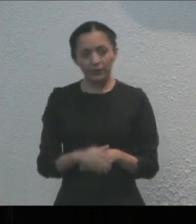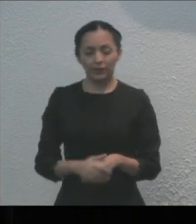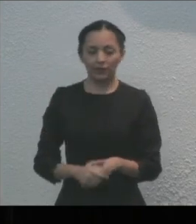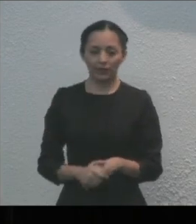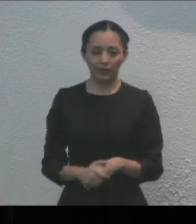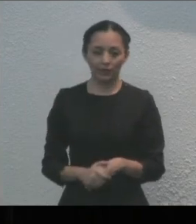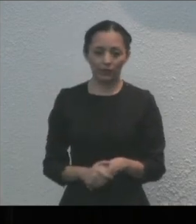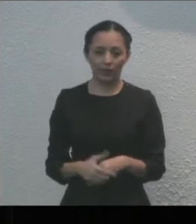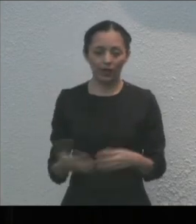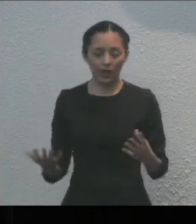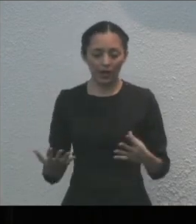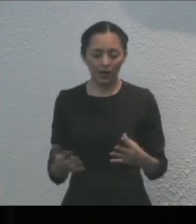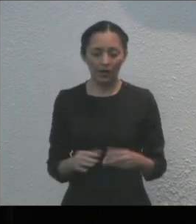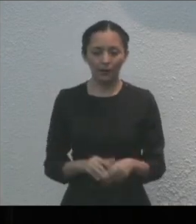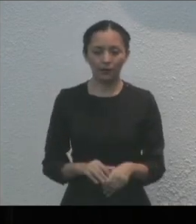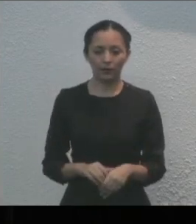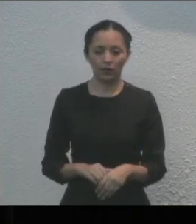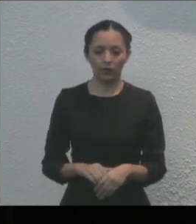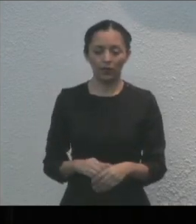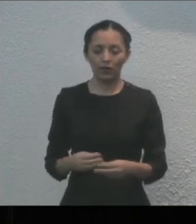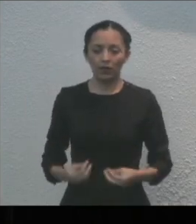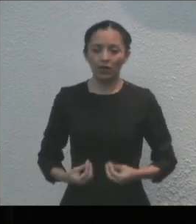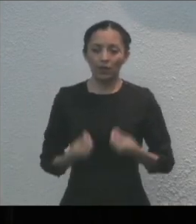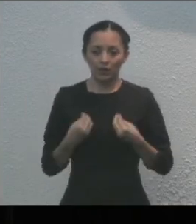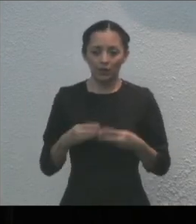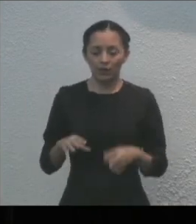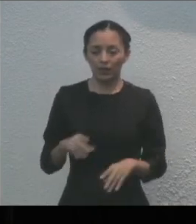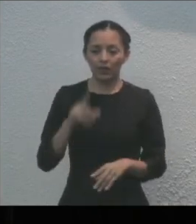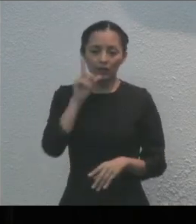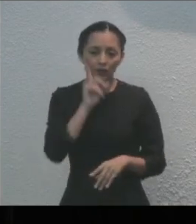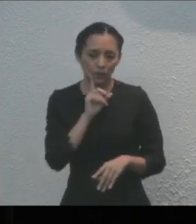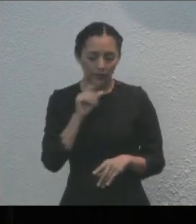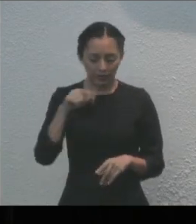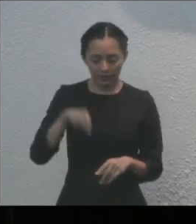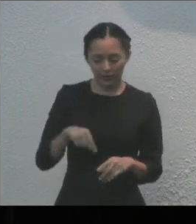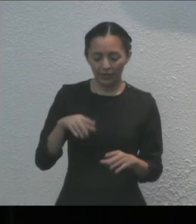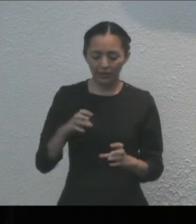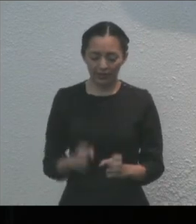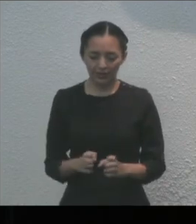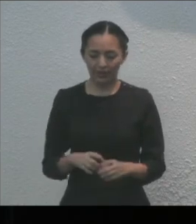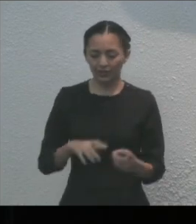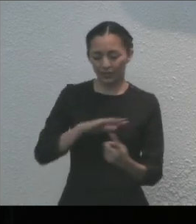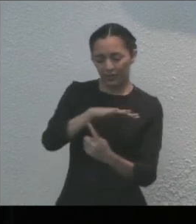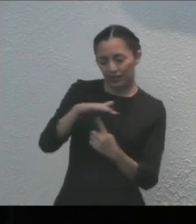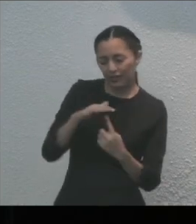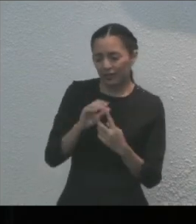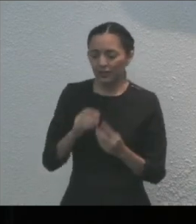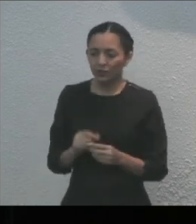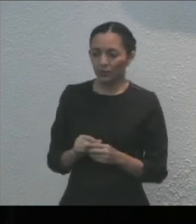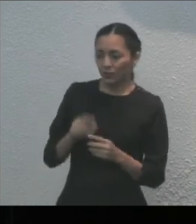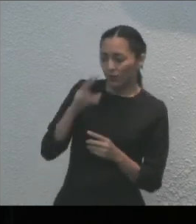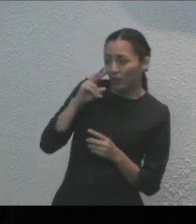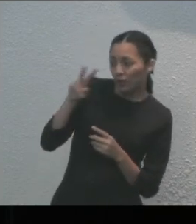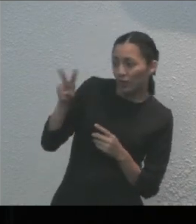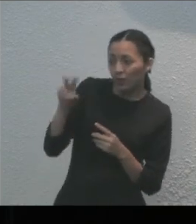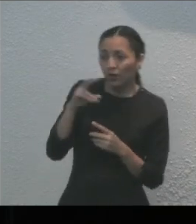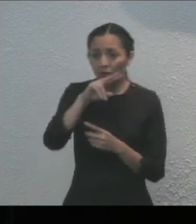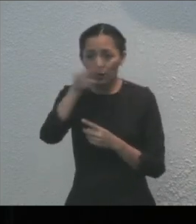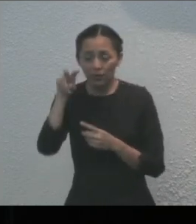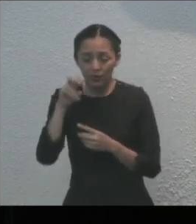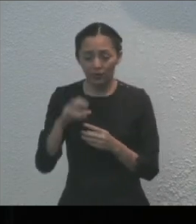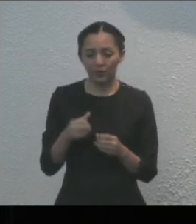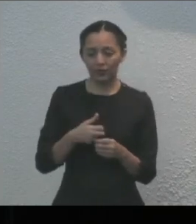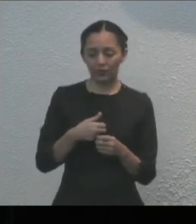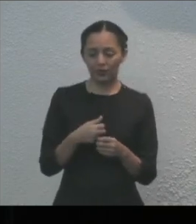día en el que hagamos memorable la vida de las mujeres que tenemos a nuestro alrededor y nos propongamos hacerla así todos y